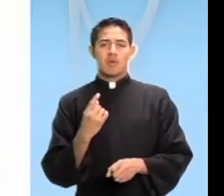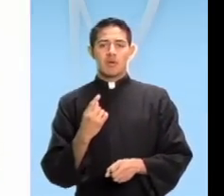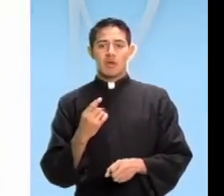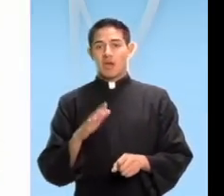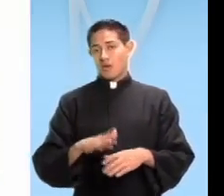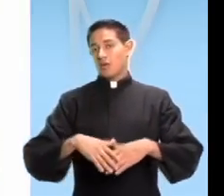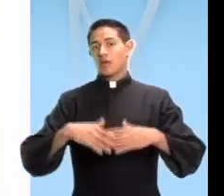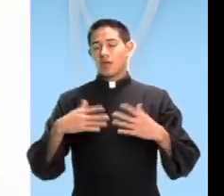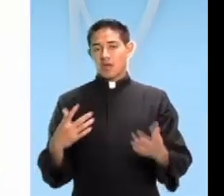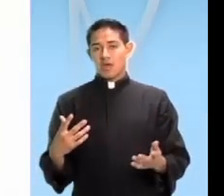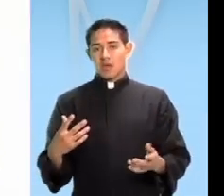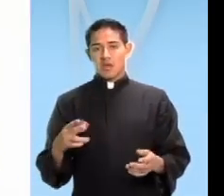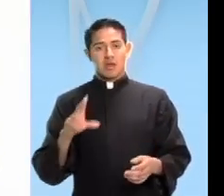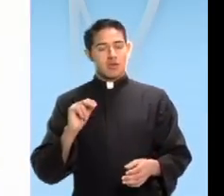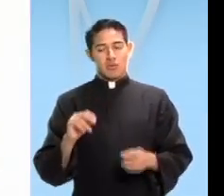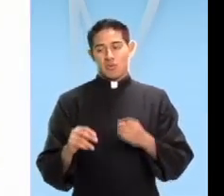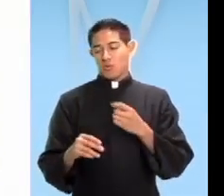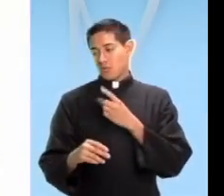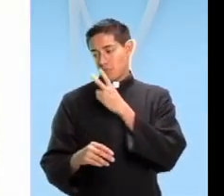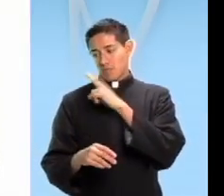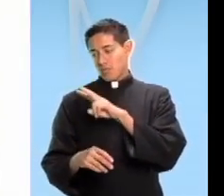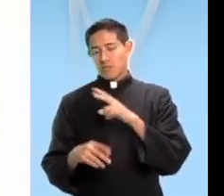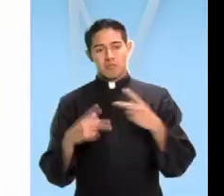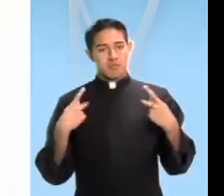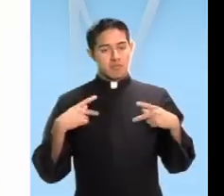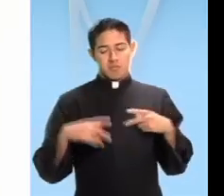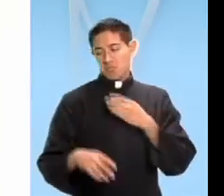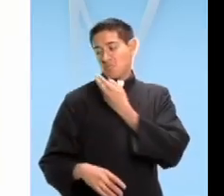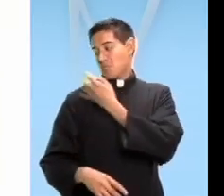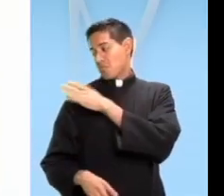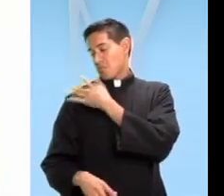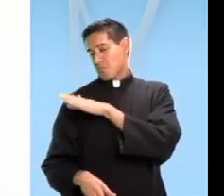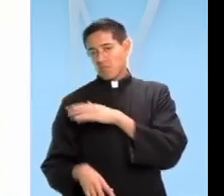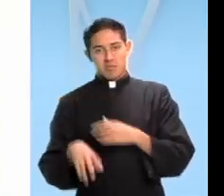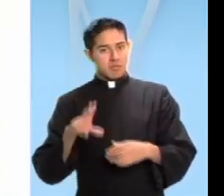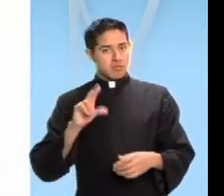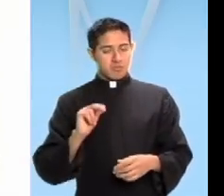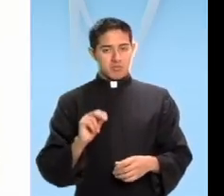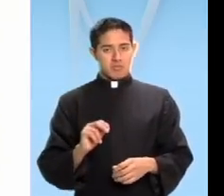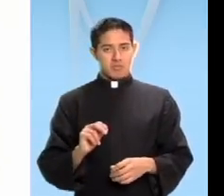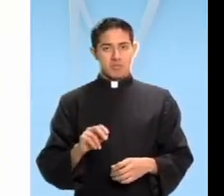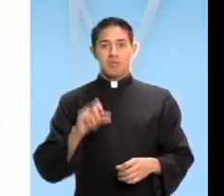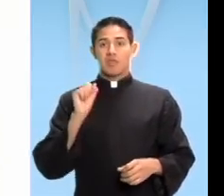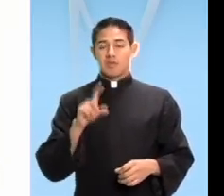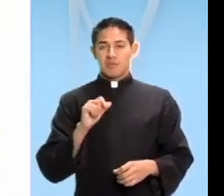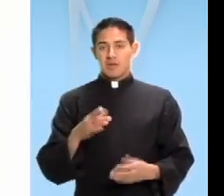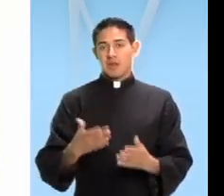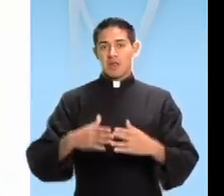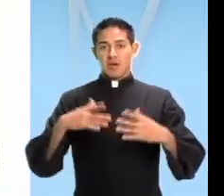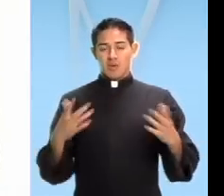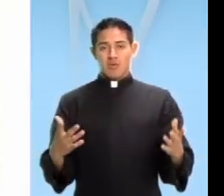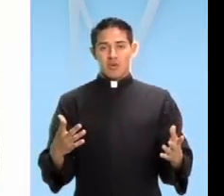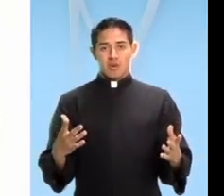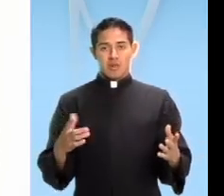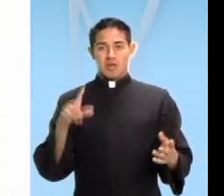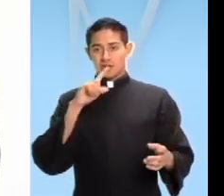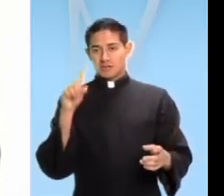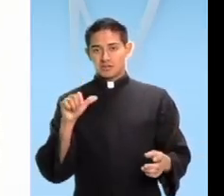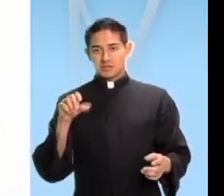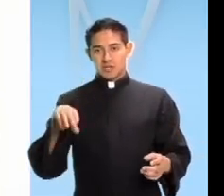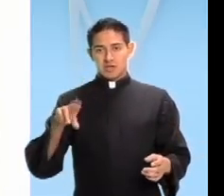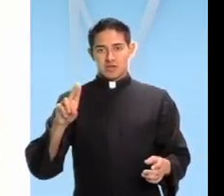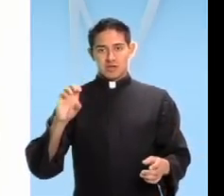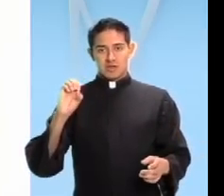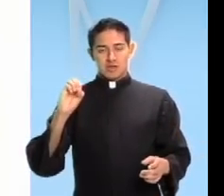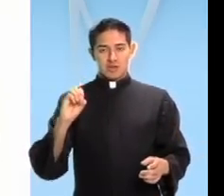de ella, sino que también quiere estar cercano a la gente. Y así, él, por medio